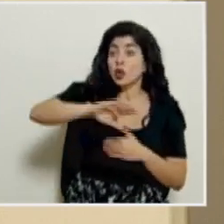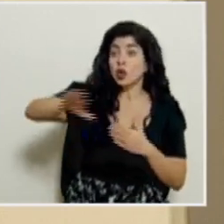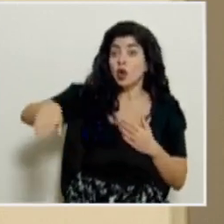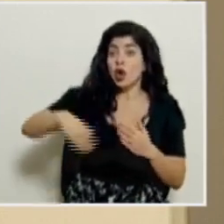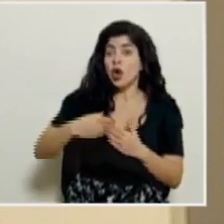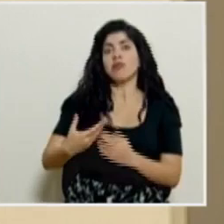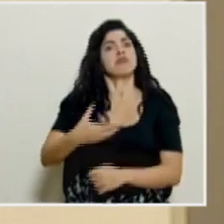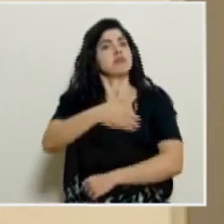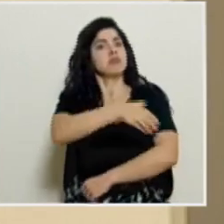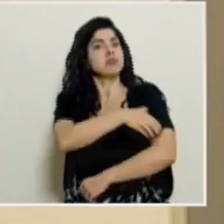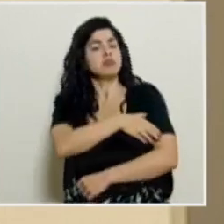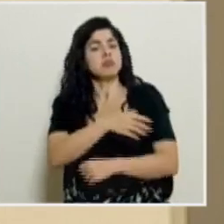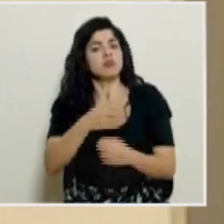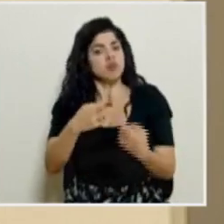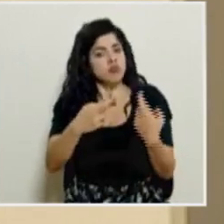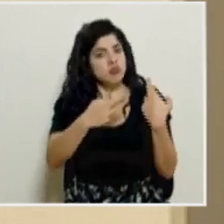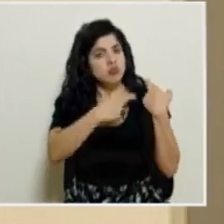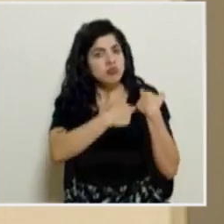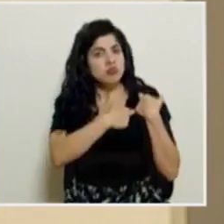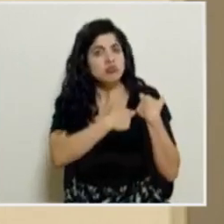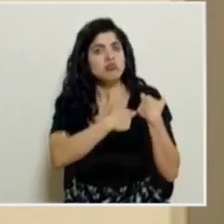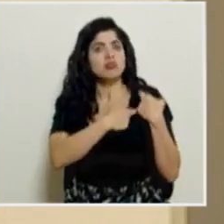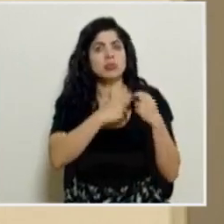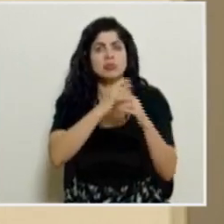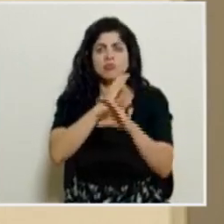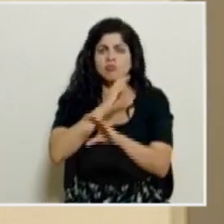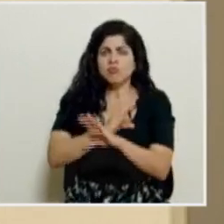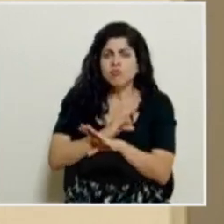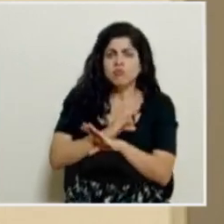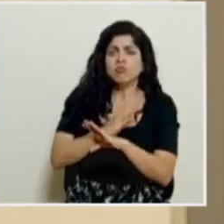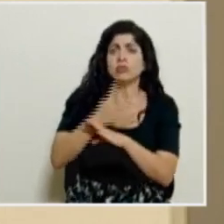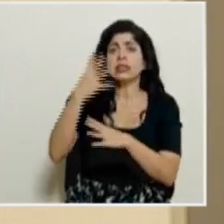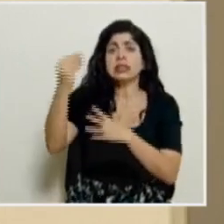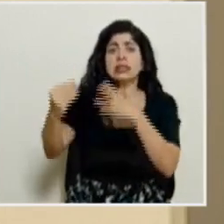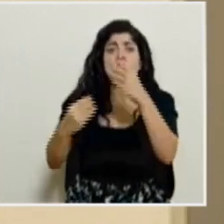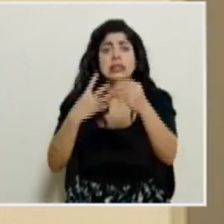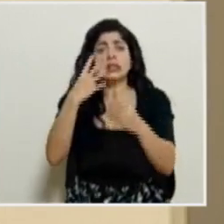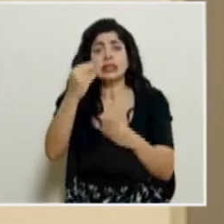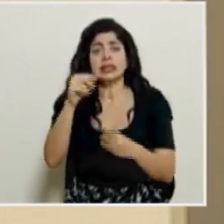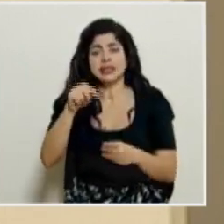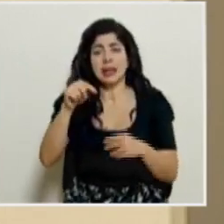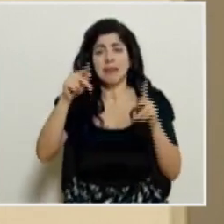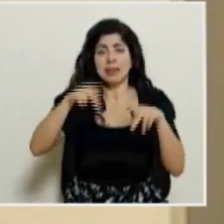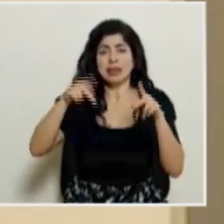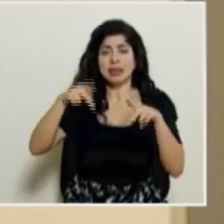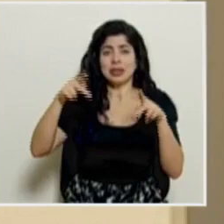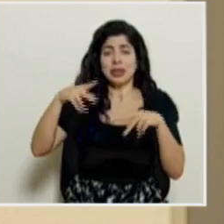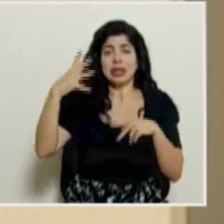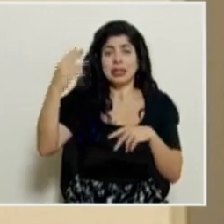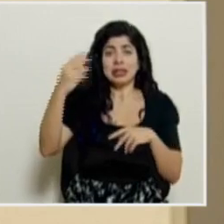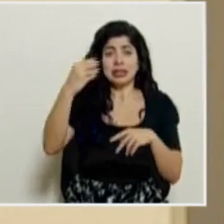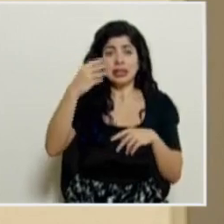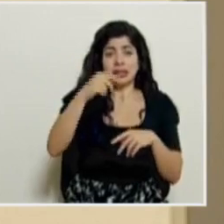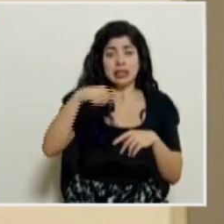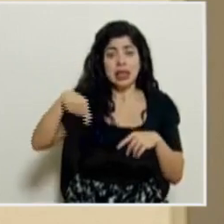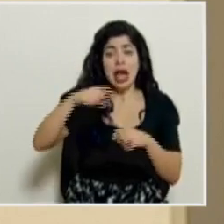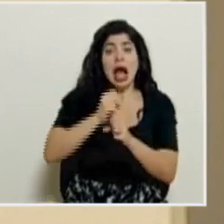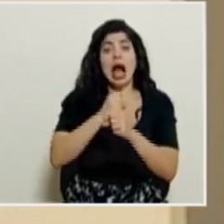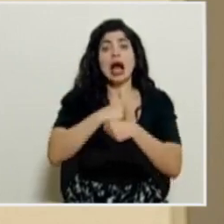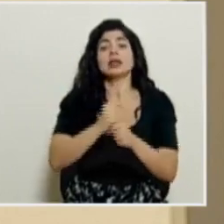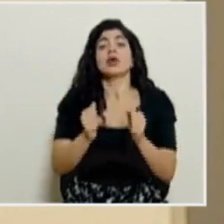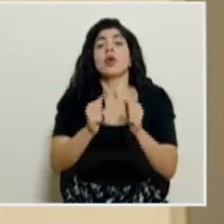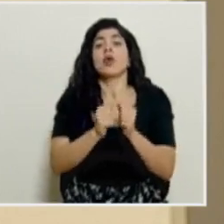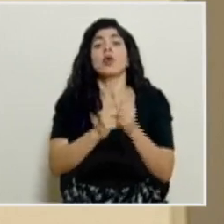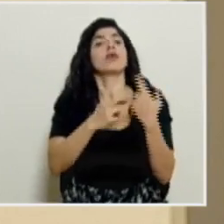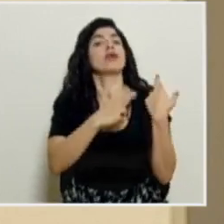empoderarnos de nuevo, ser responsables, cuidar que esa movilidad, esa movilización que se da a las personas, sea llevada a cabo de la forma más